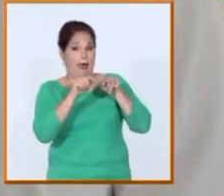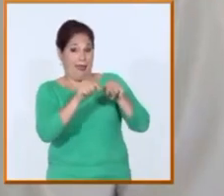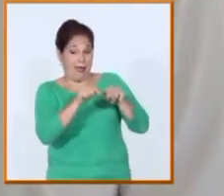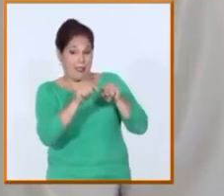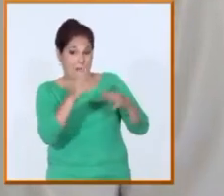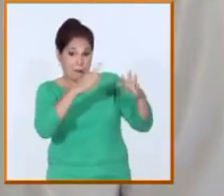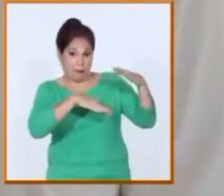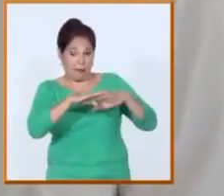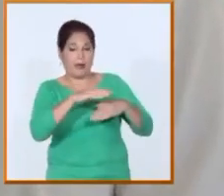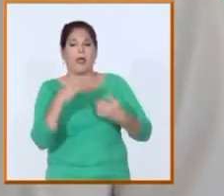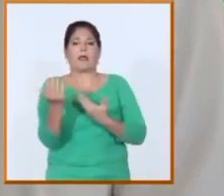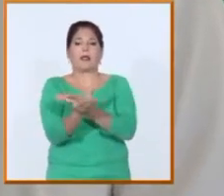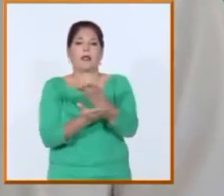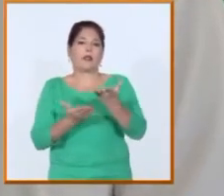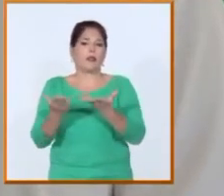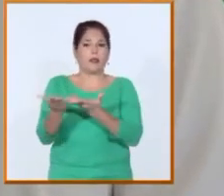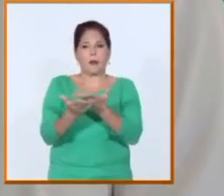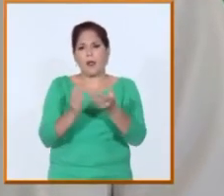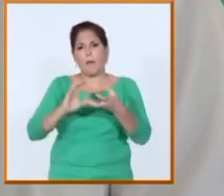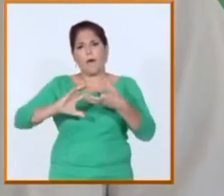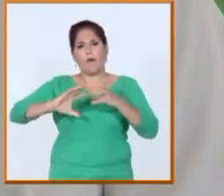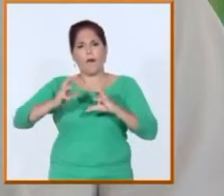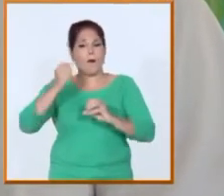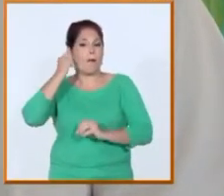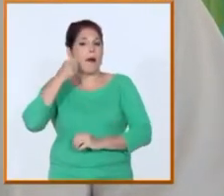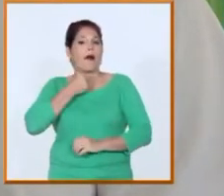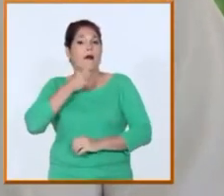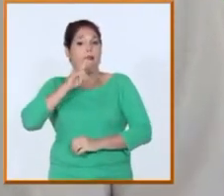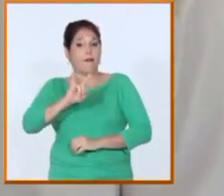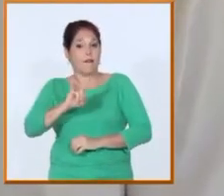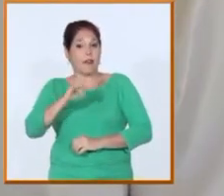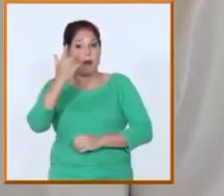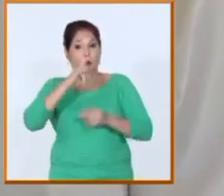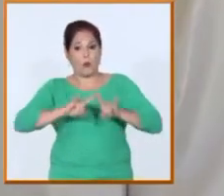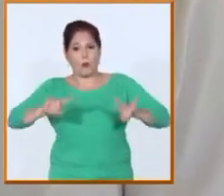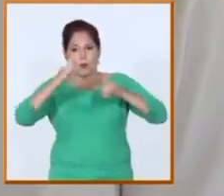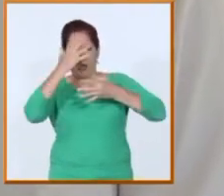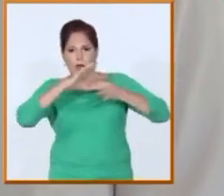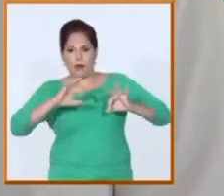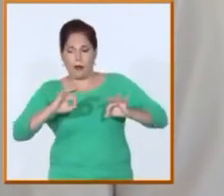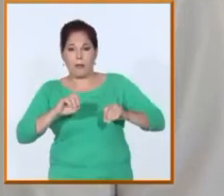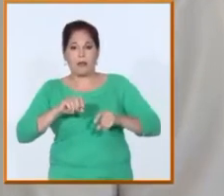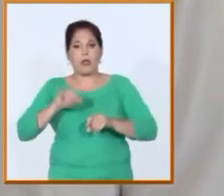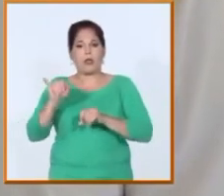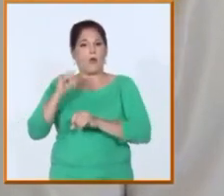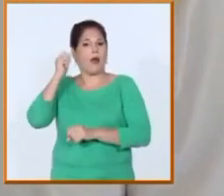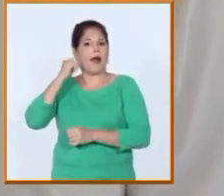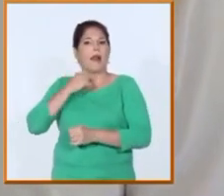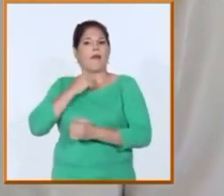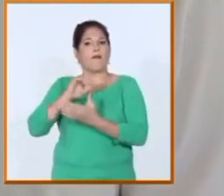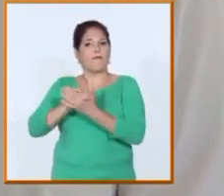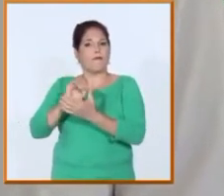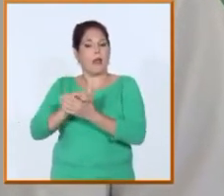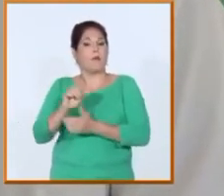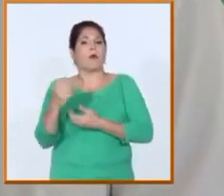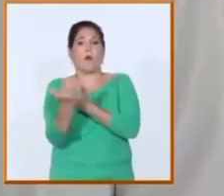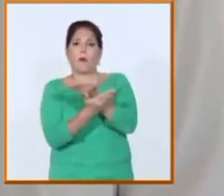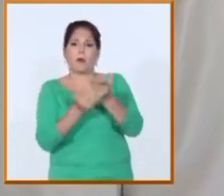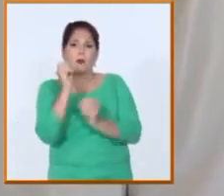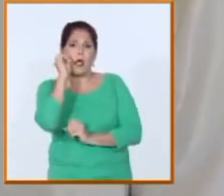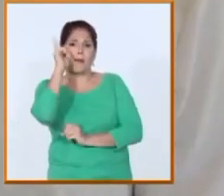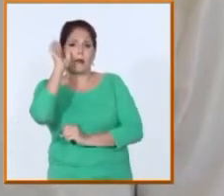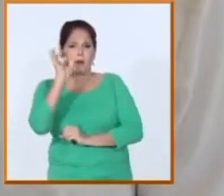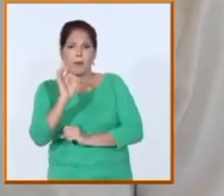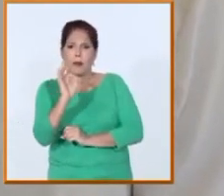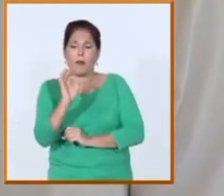intercambiar la FEU de la Universidad de Artemisa con nuestra hermana FEN y compartimos experiencias vividas